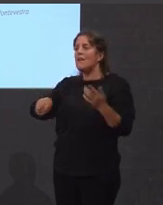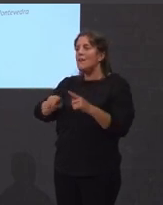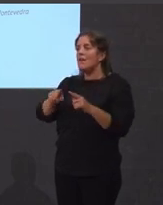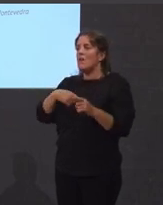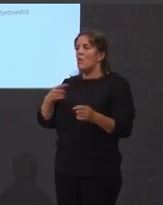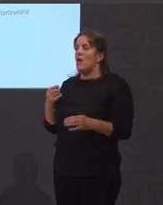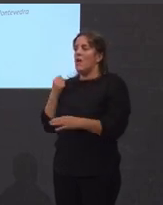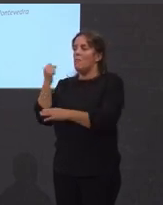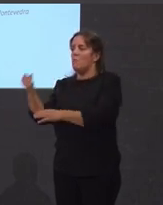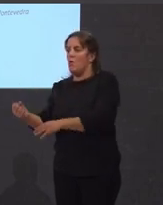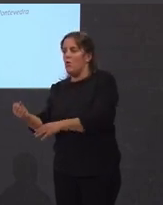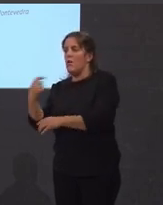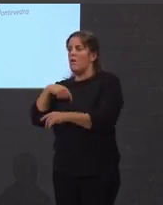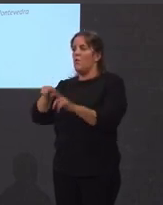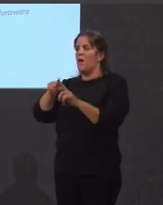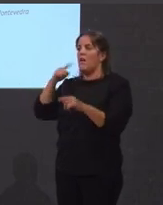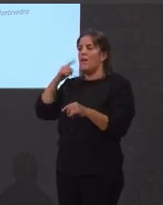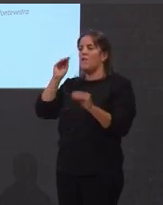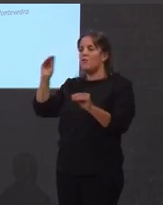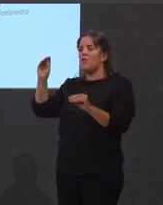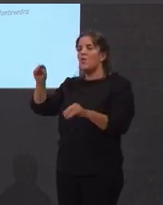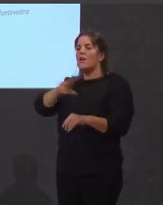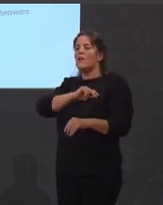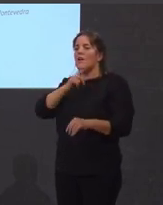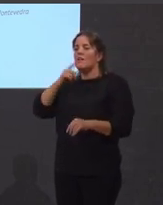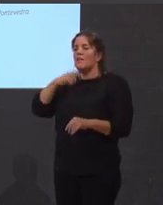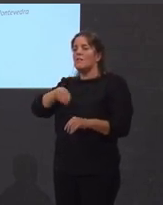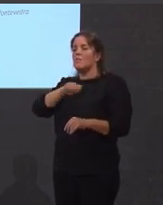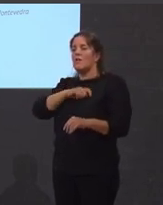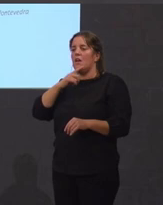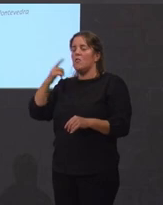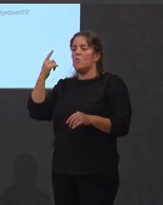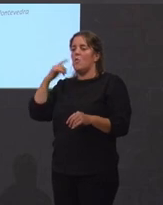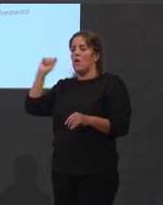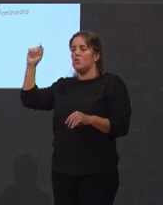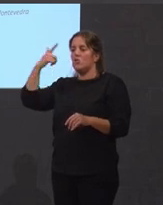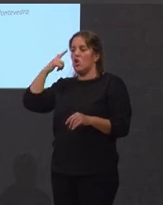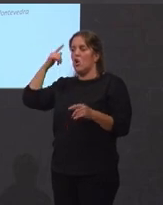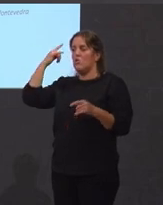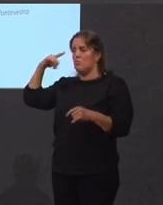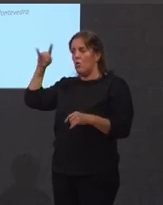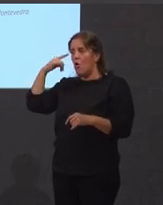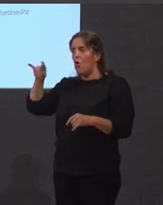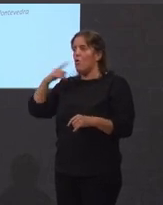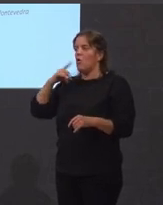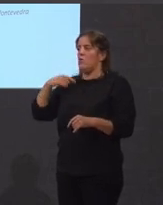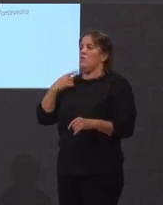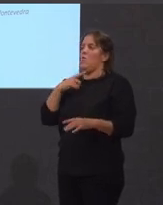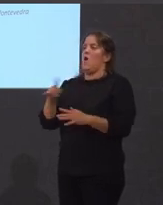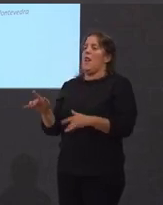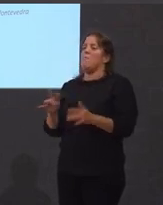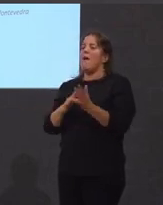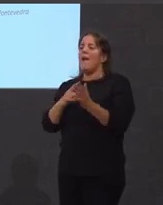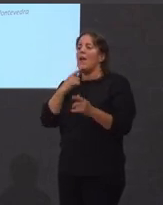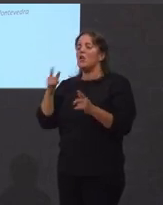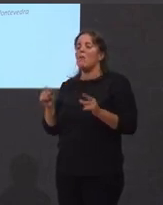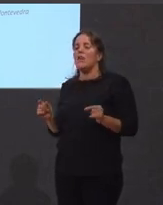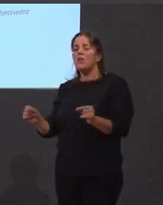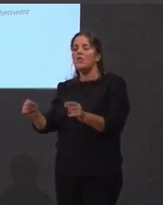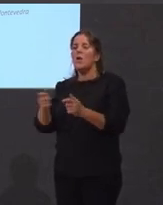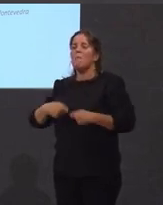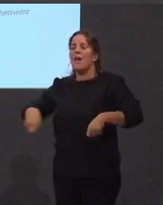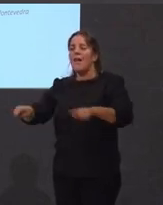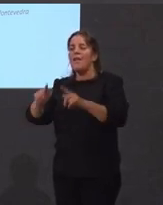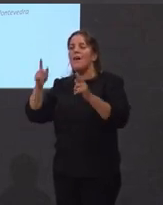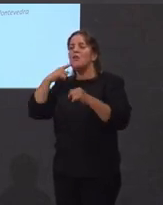chega aos tópicos españolistas de praia sol touros e paellas con marisco empanadas e as súas paisaxes.